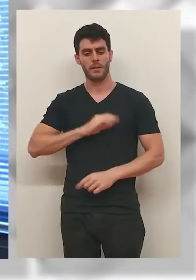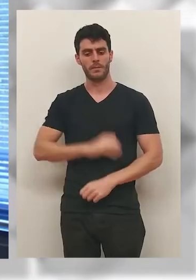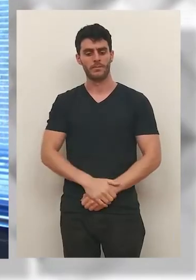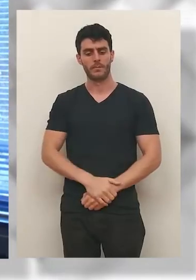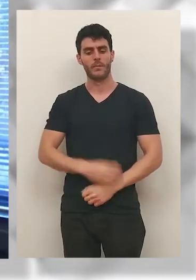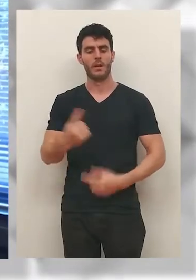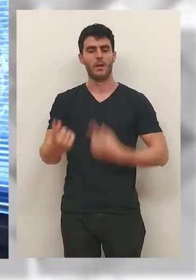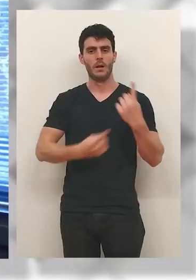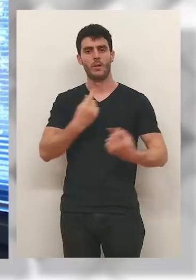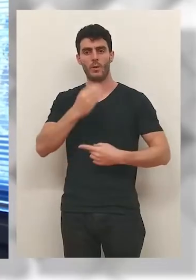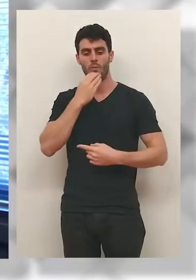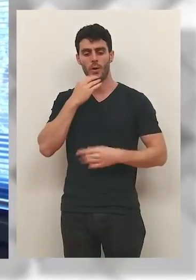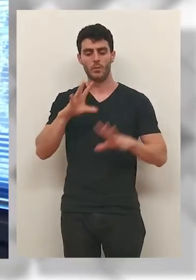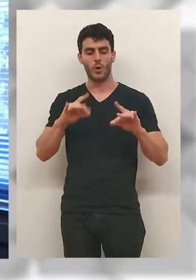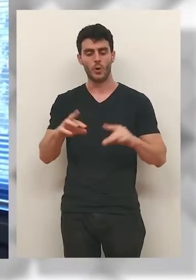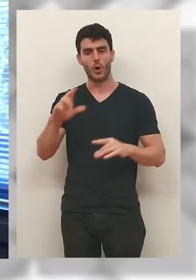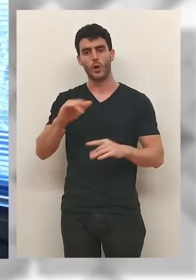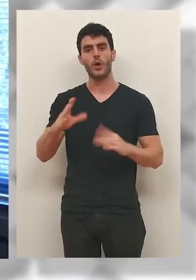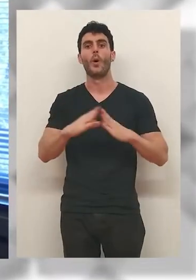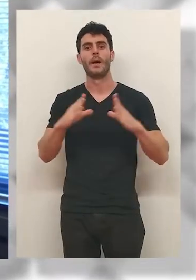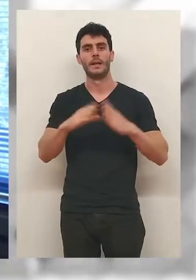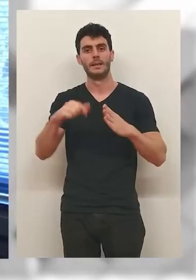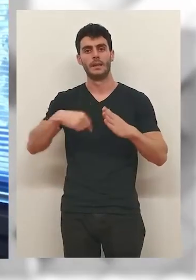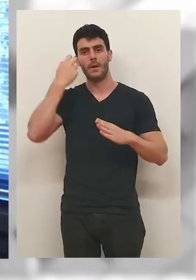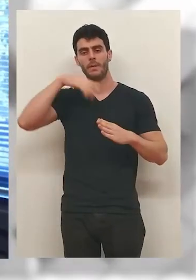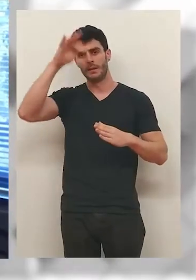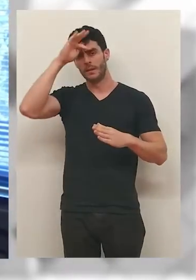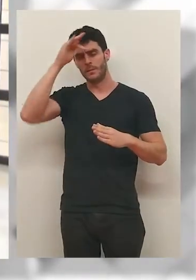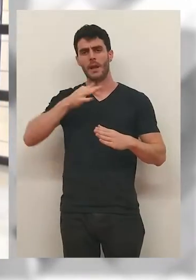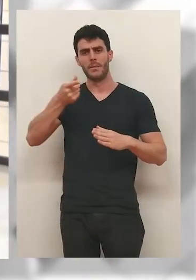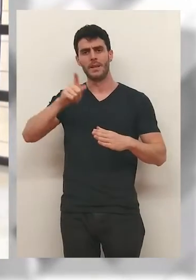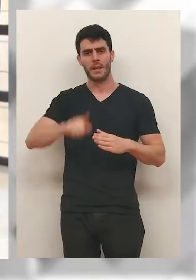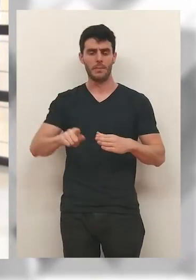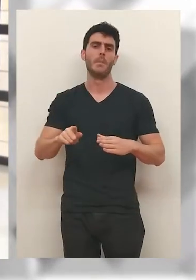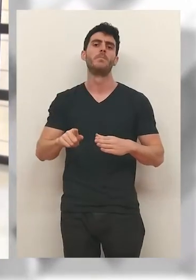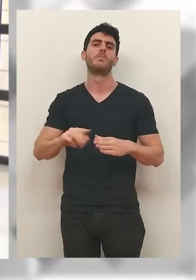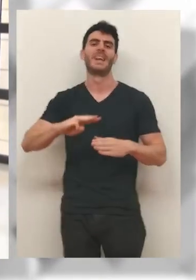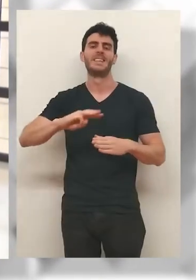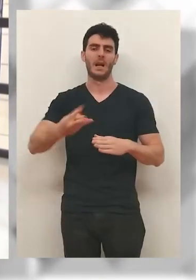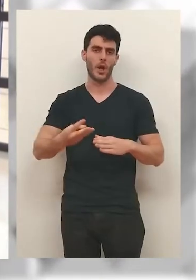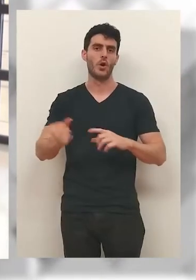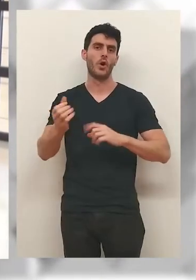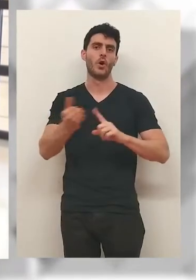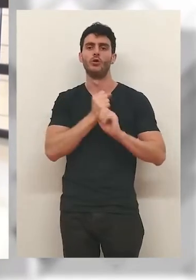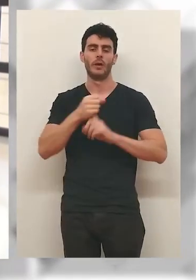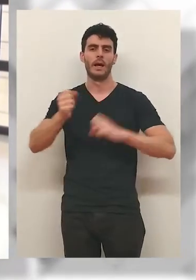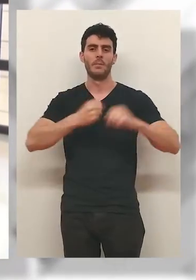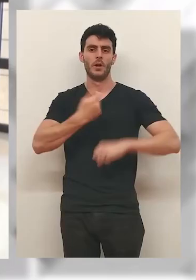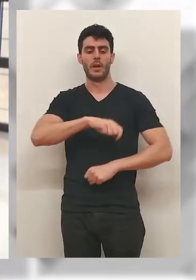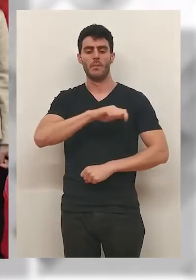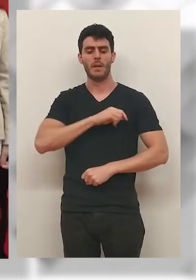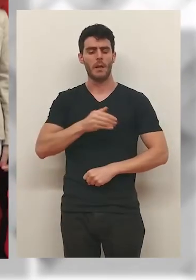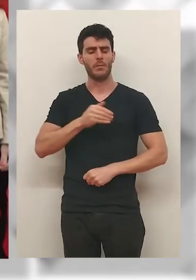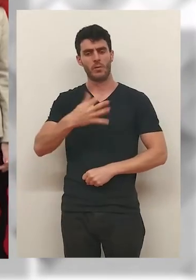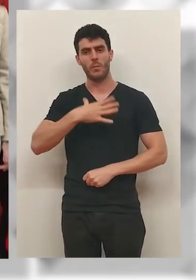volver con una medalla colgada al cuello. Algunos, como el oro de Rodrigo Iglesias, que este fin de semana además logró el bronce en el campeonato